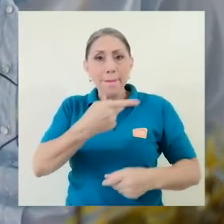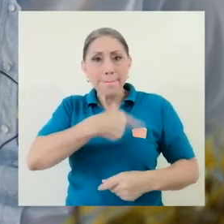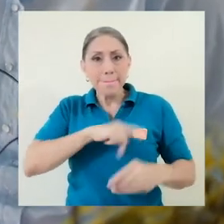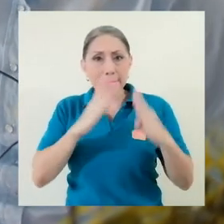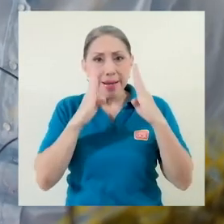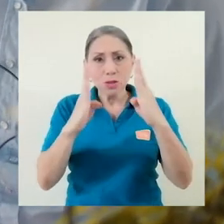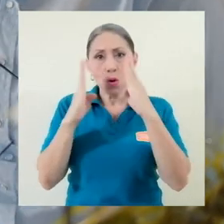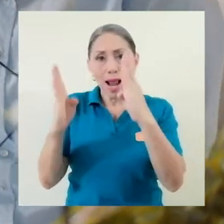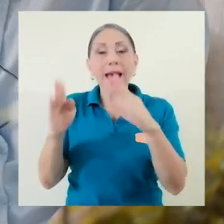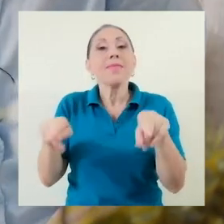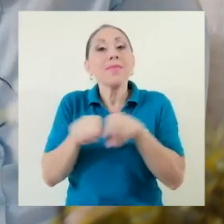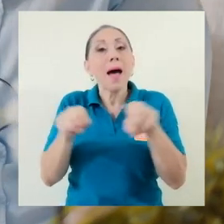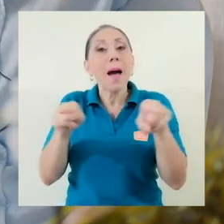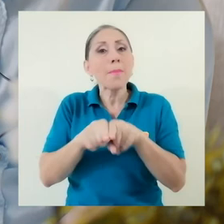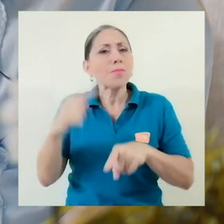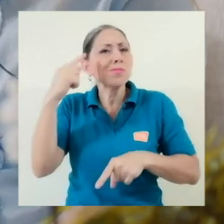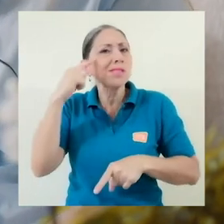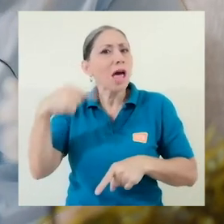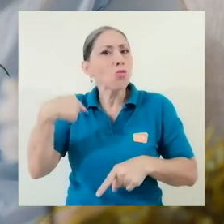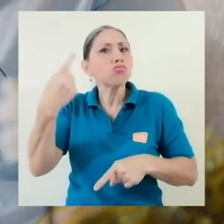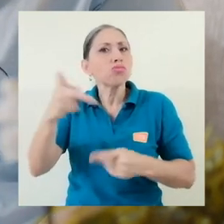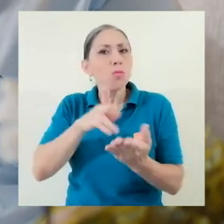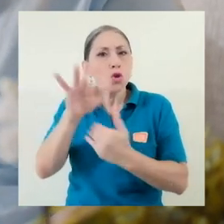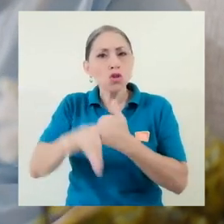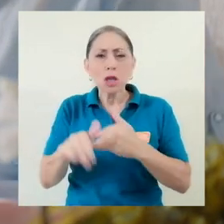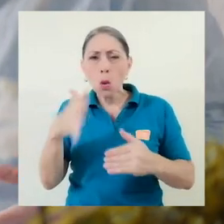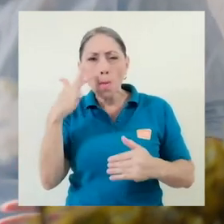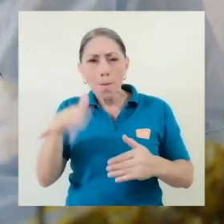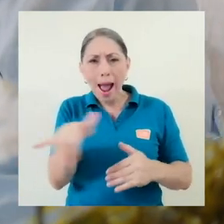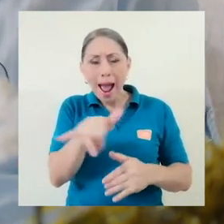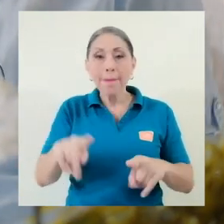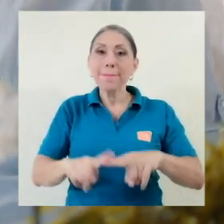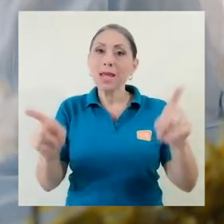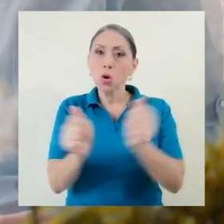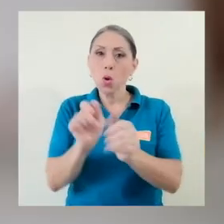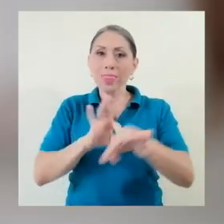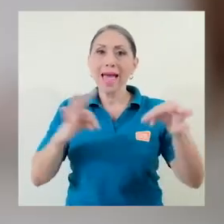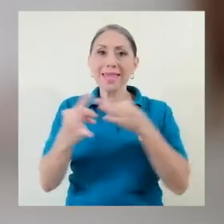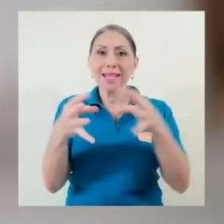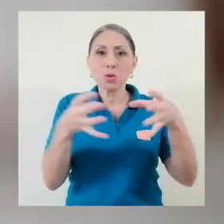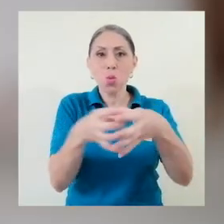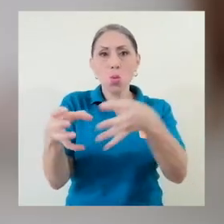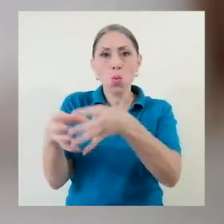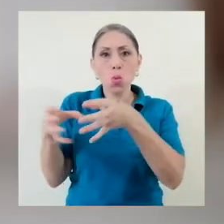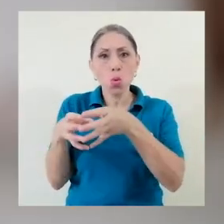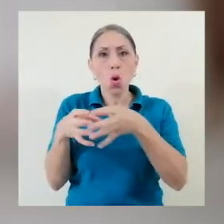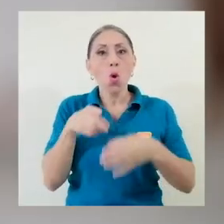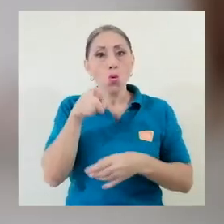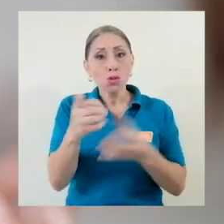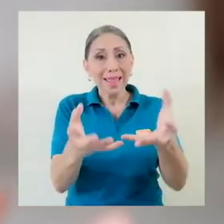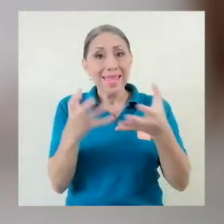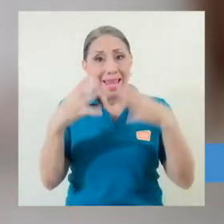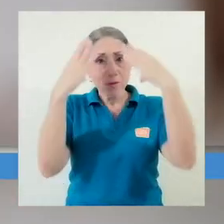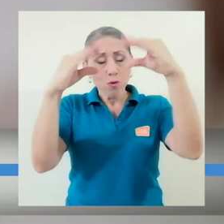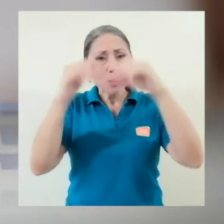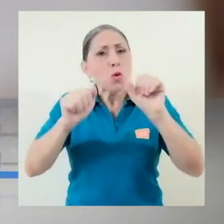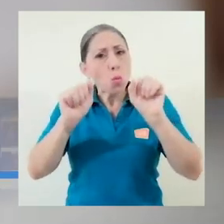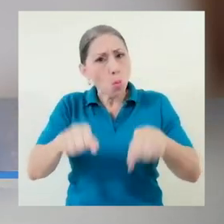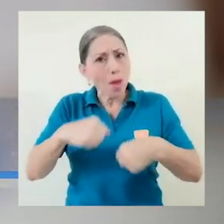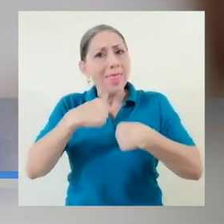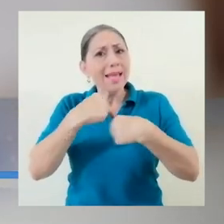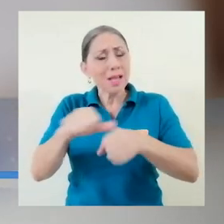tienen pensado otro proyecto similar, pero de talleres grupales. Si usted desea información, puede